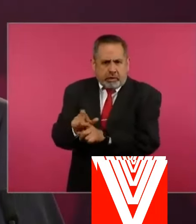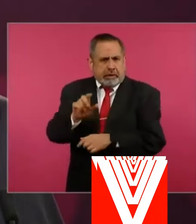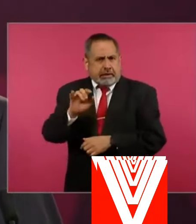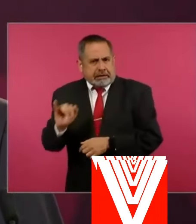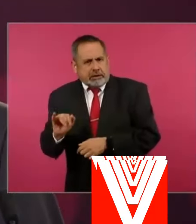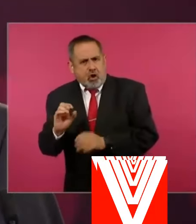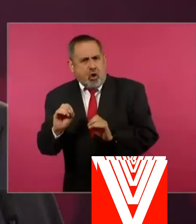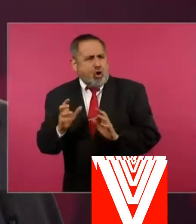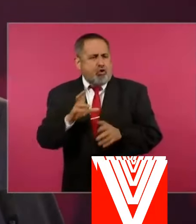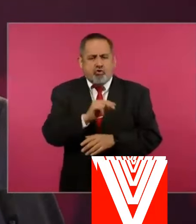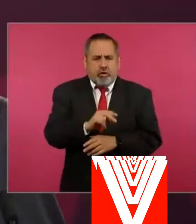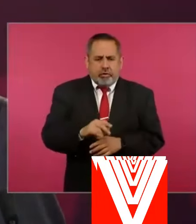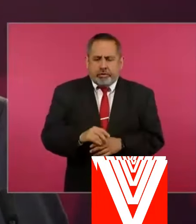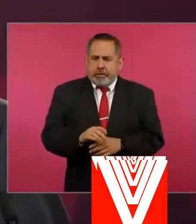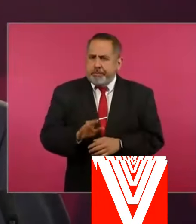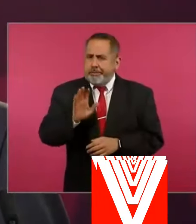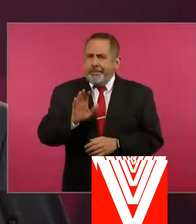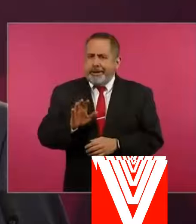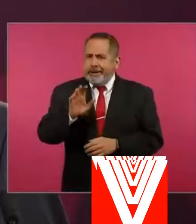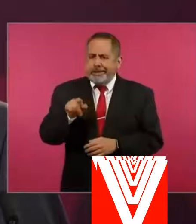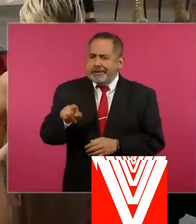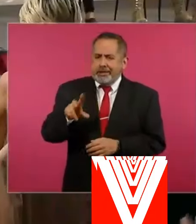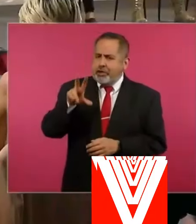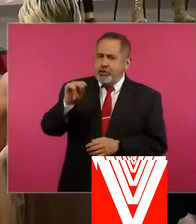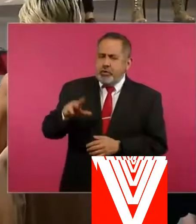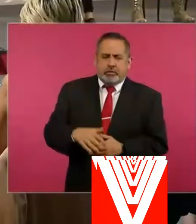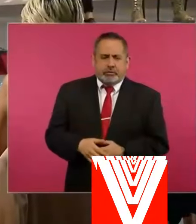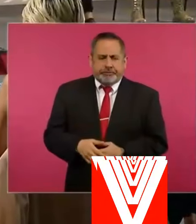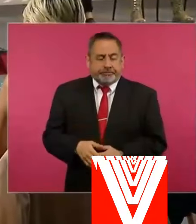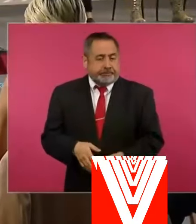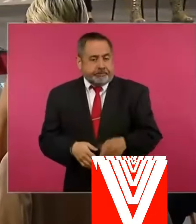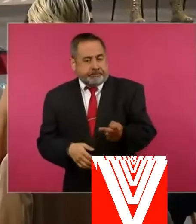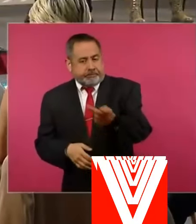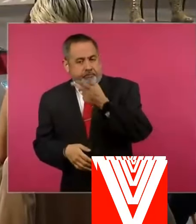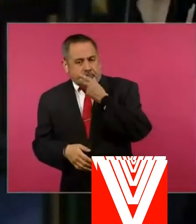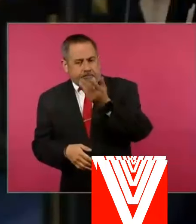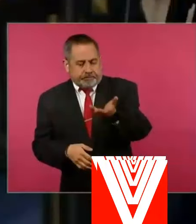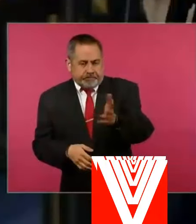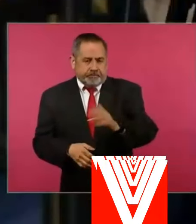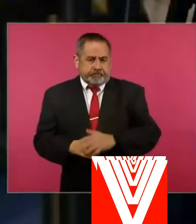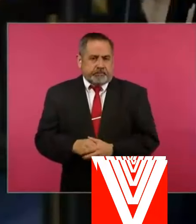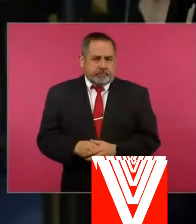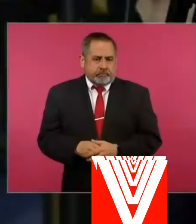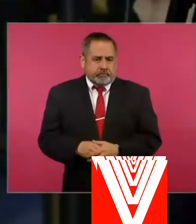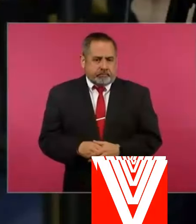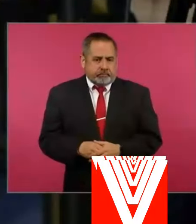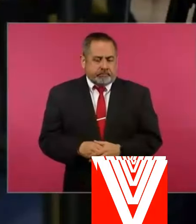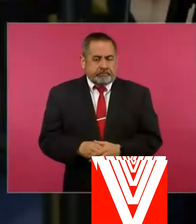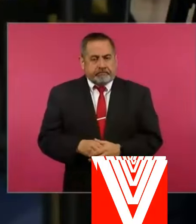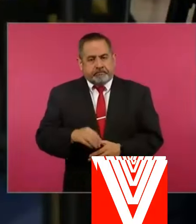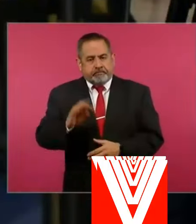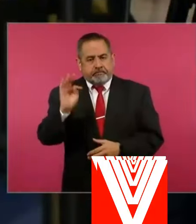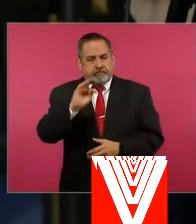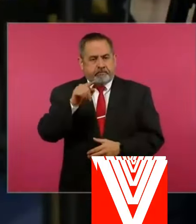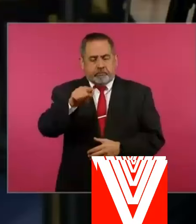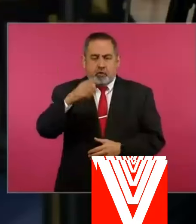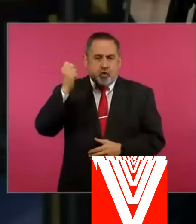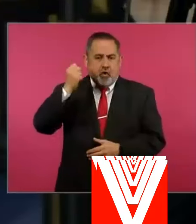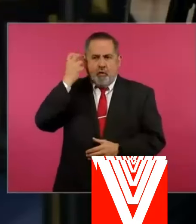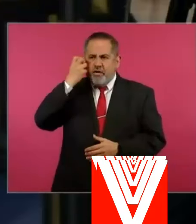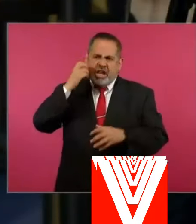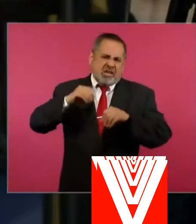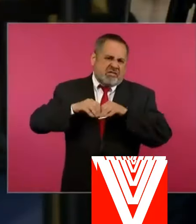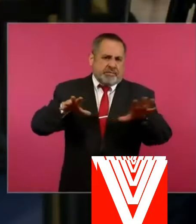todo parece que no. ¿Volvería usted, digo, en esta bocinotota que tiene que se llama Mañanera,